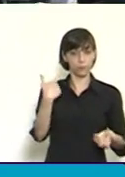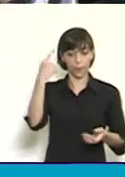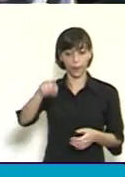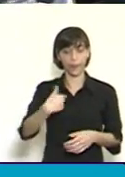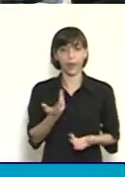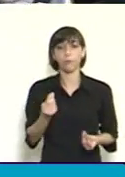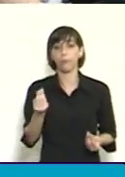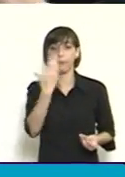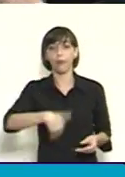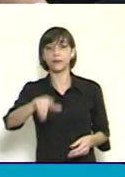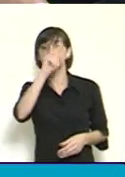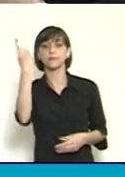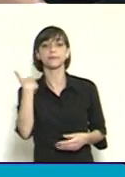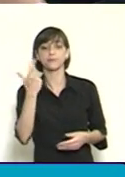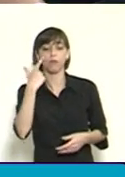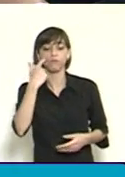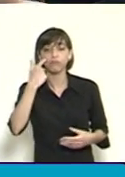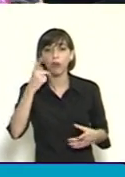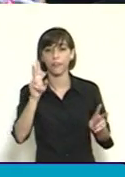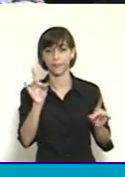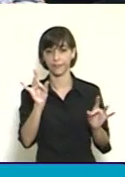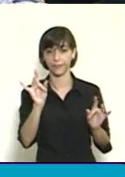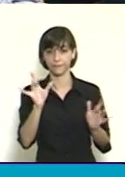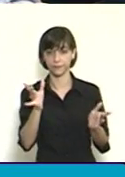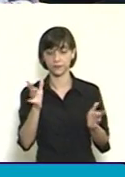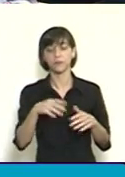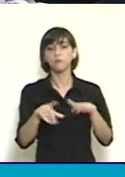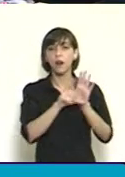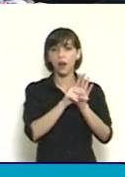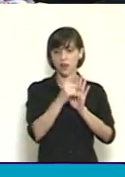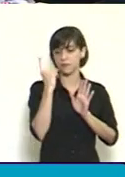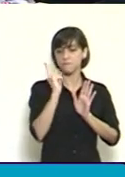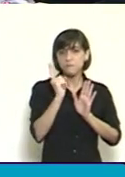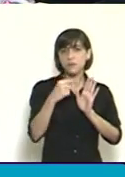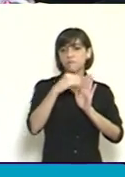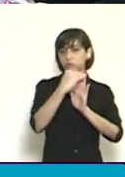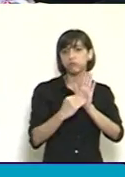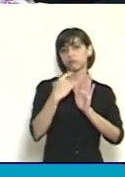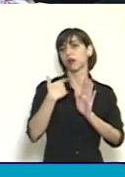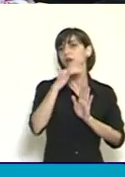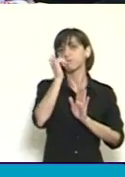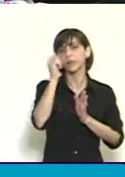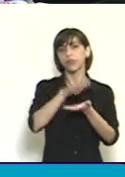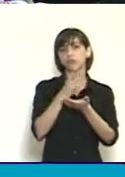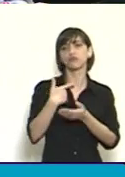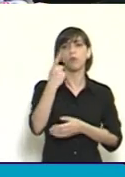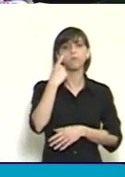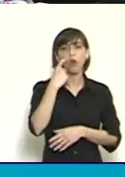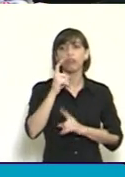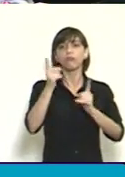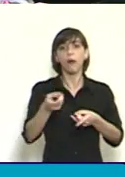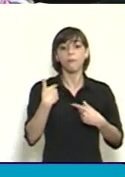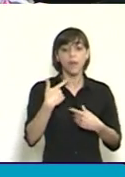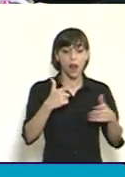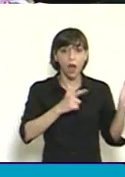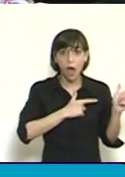del control. La ley establece incluso una función muy clara de esta nueva administración en materia de control sobre la destrucción de las armas.